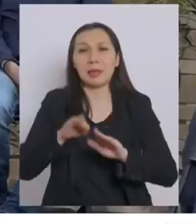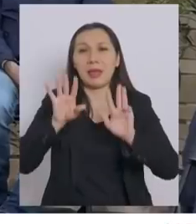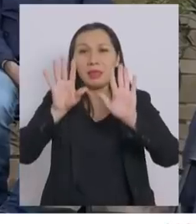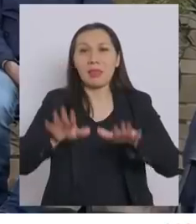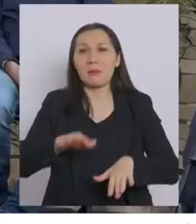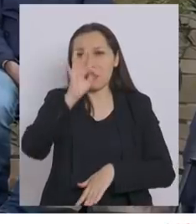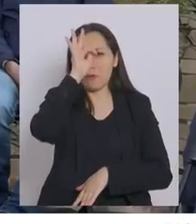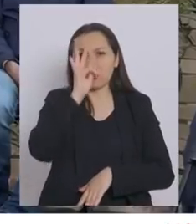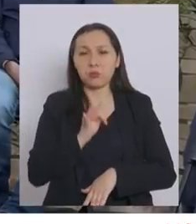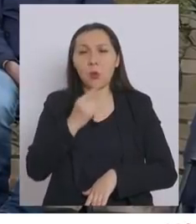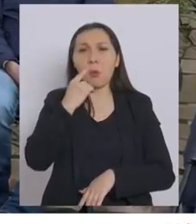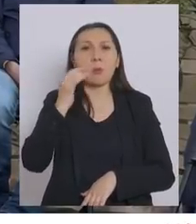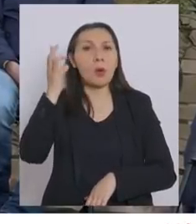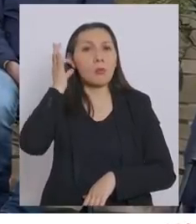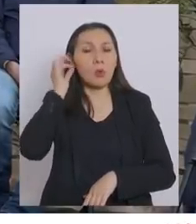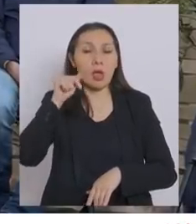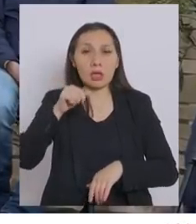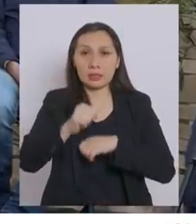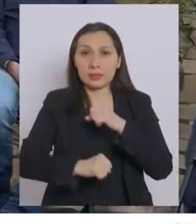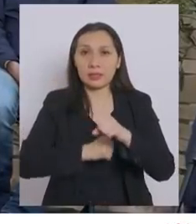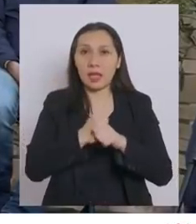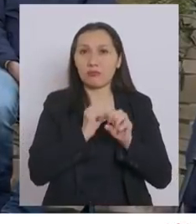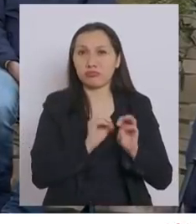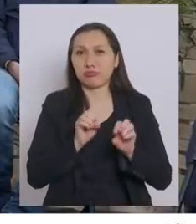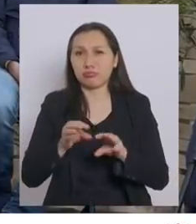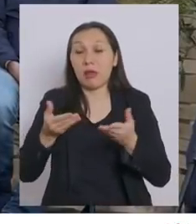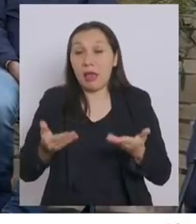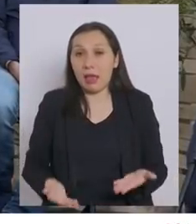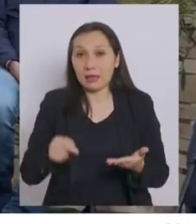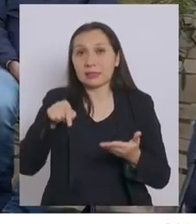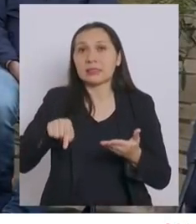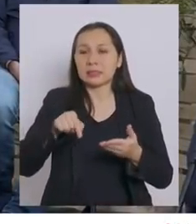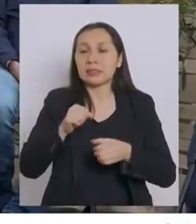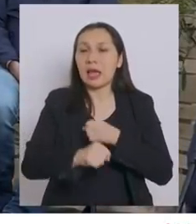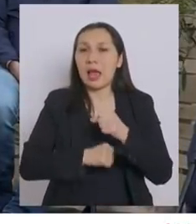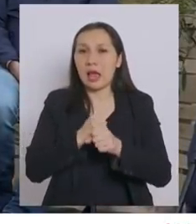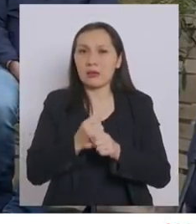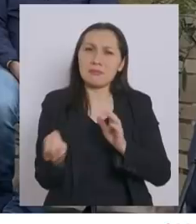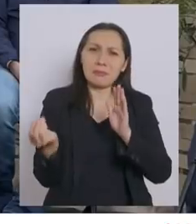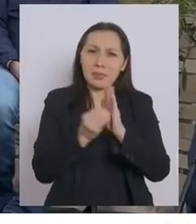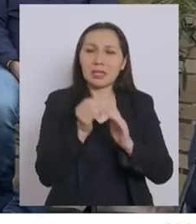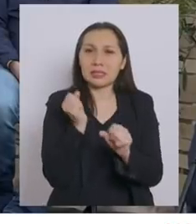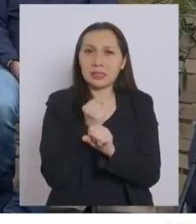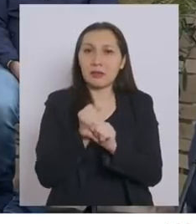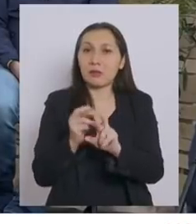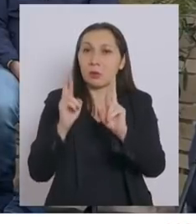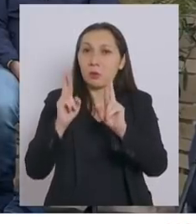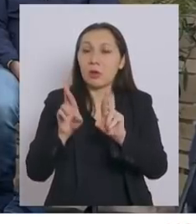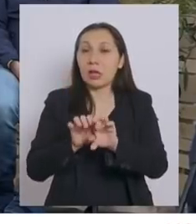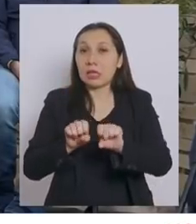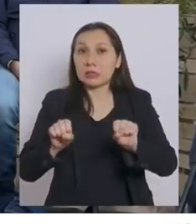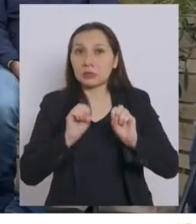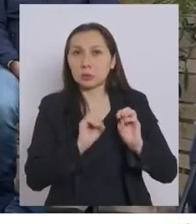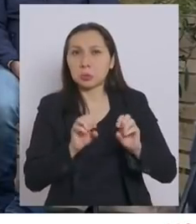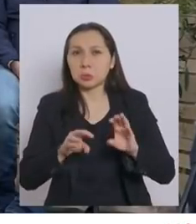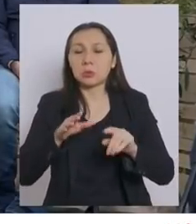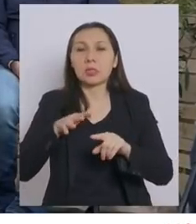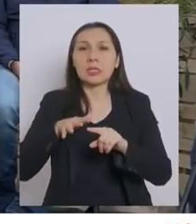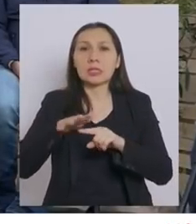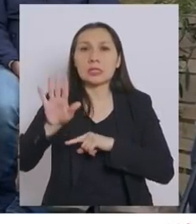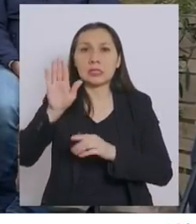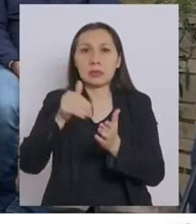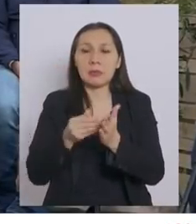10.000 funcionarios y funcionarias este año y este año estamos intensificando este trabajo donde esperamos formar a 15